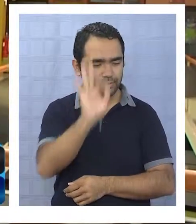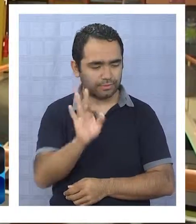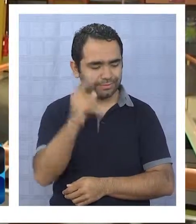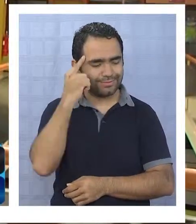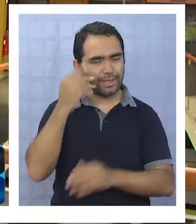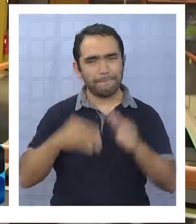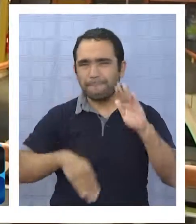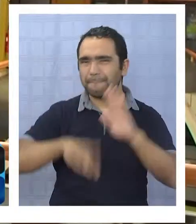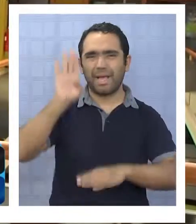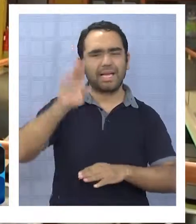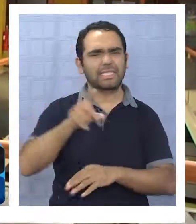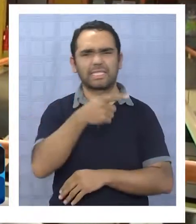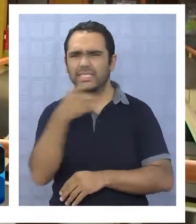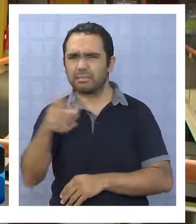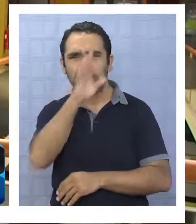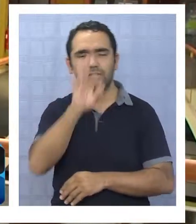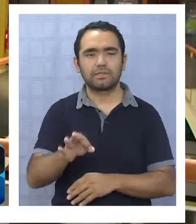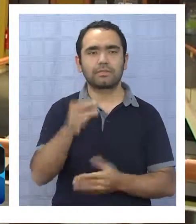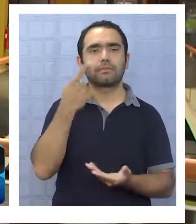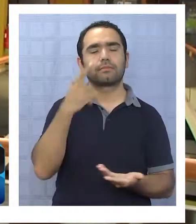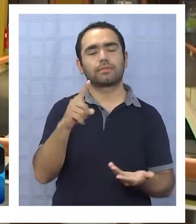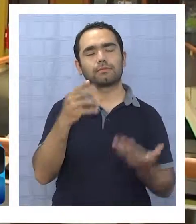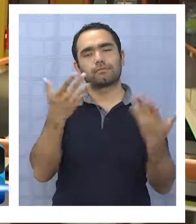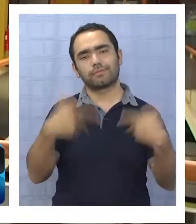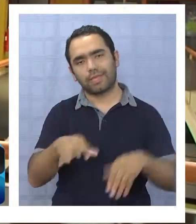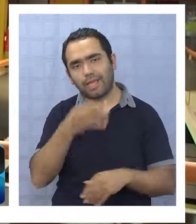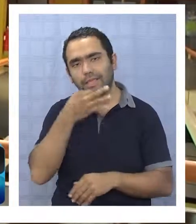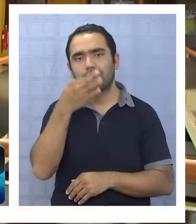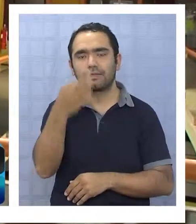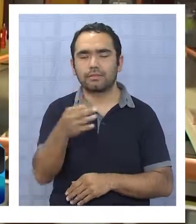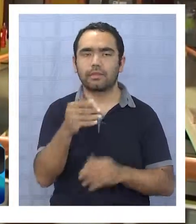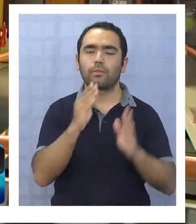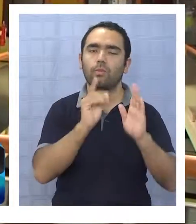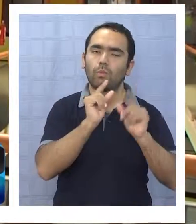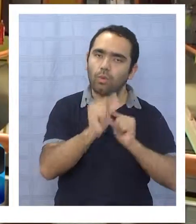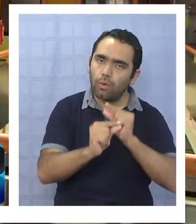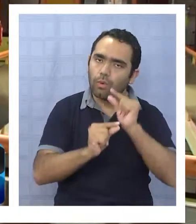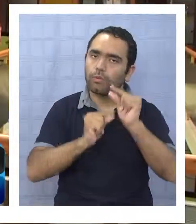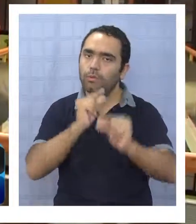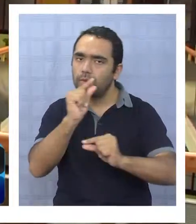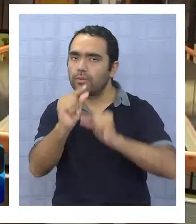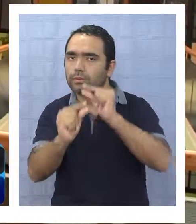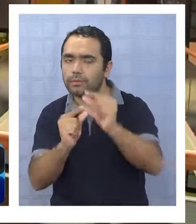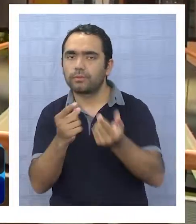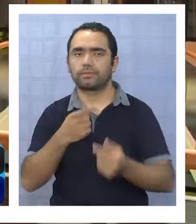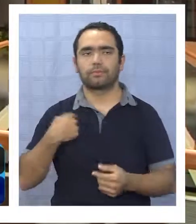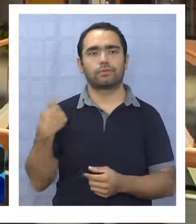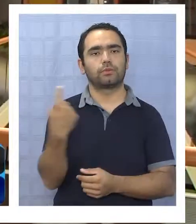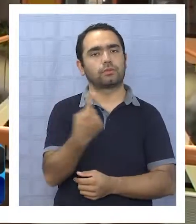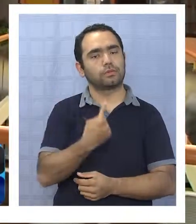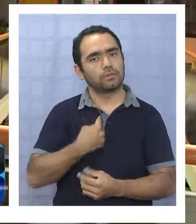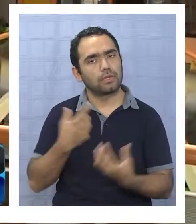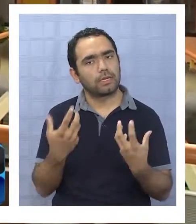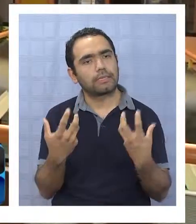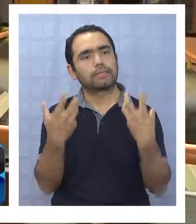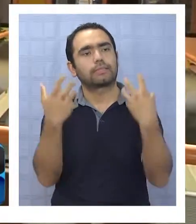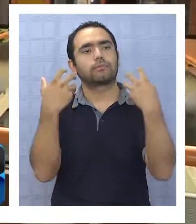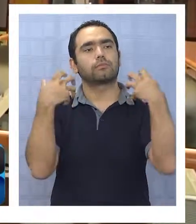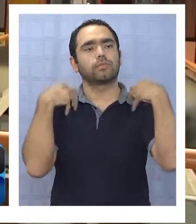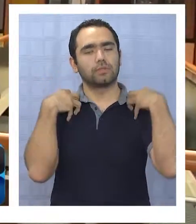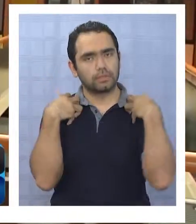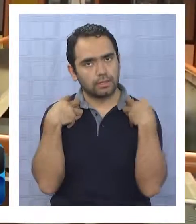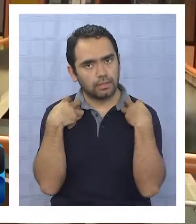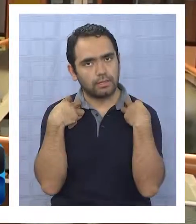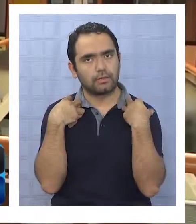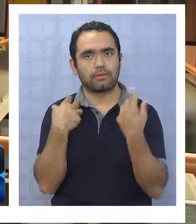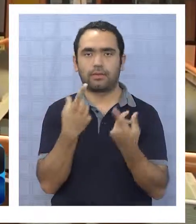70%, el 80%, el 100%, pero lo hemos dicho, esto es gradual, tenemos que ser responsables, hay que